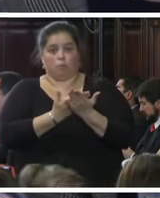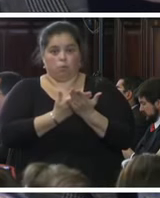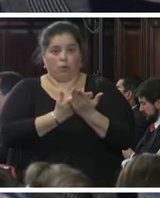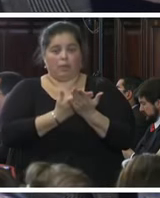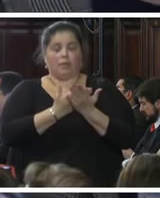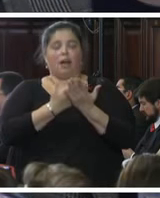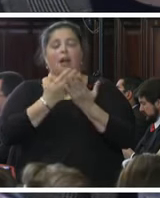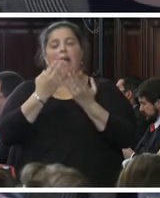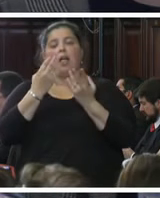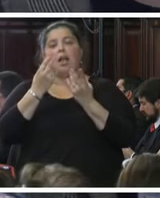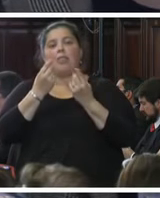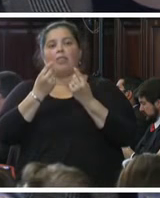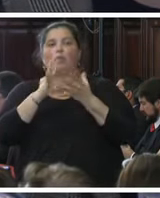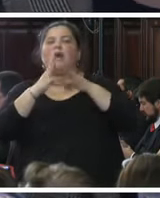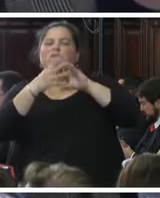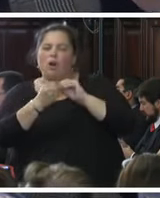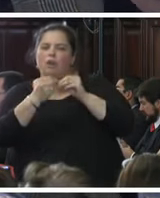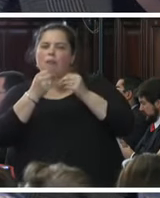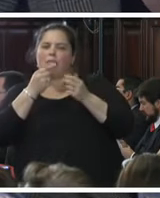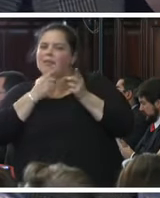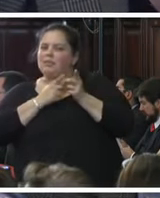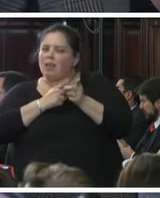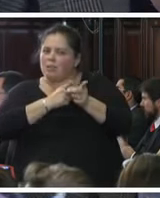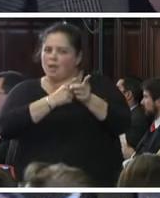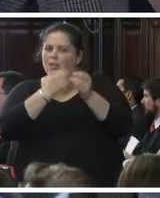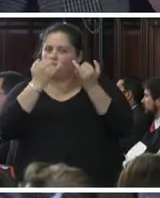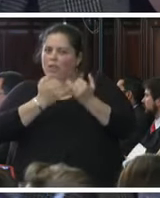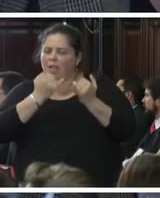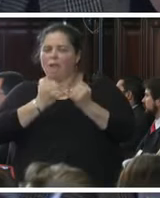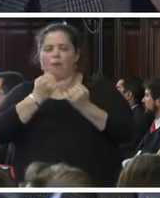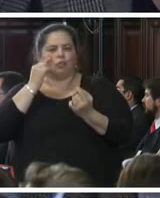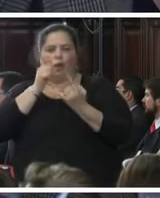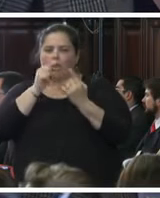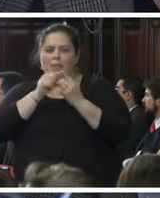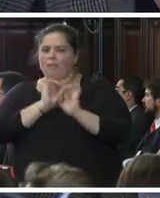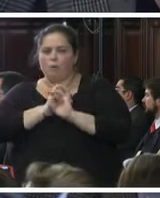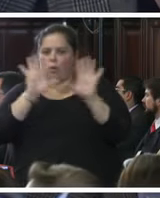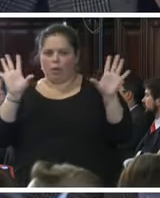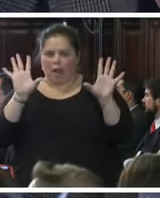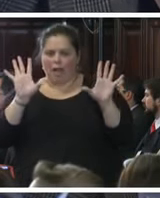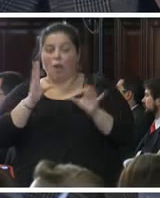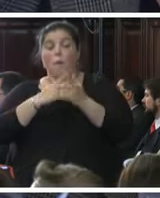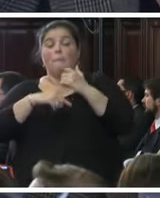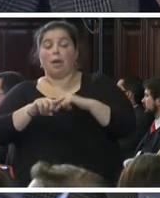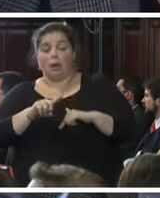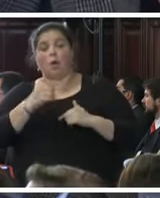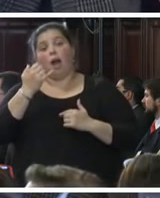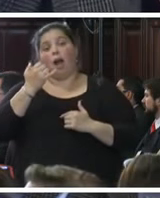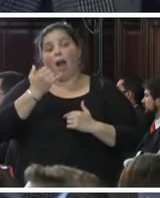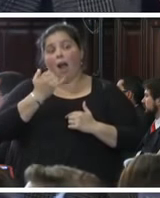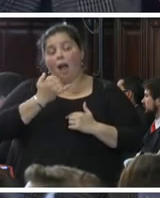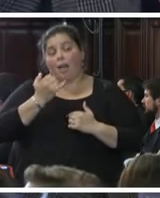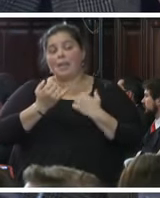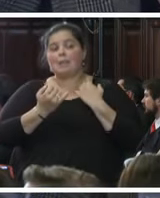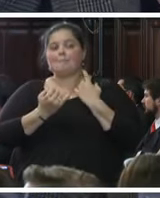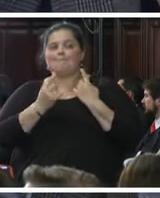mecanismo de seguimiento objetivos muy claros pero hay un principio en toda la